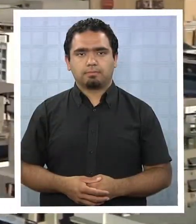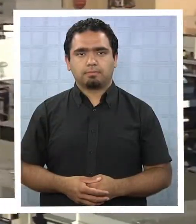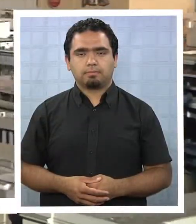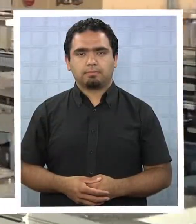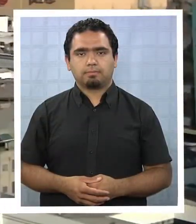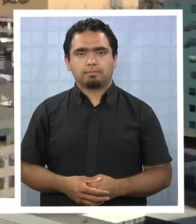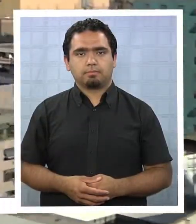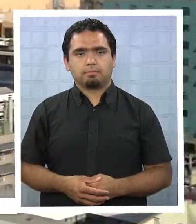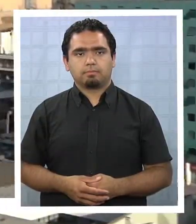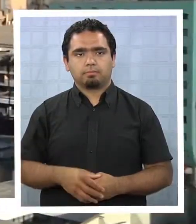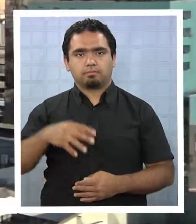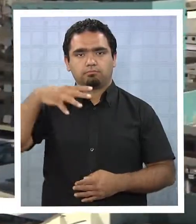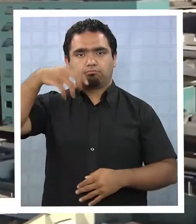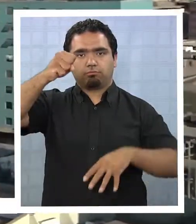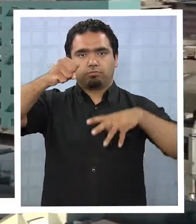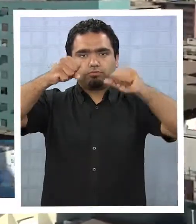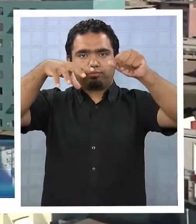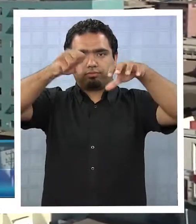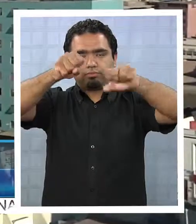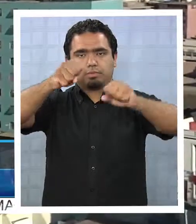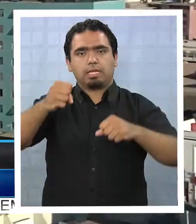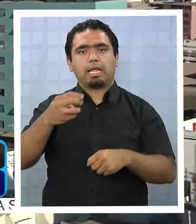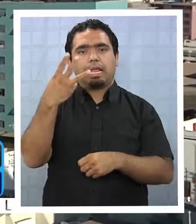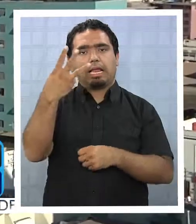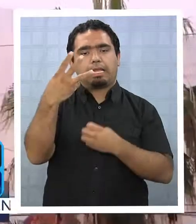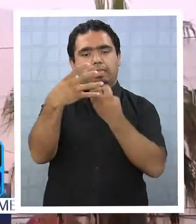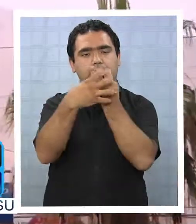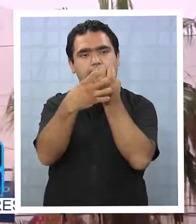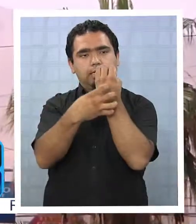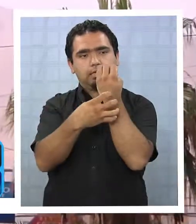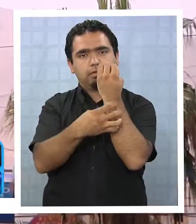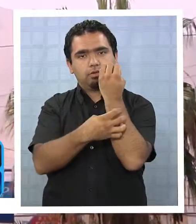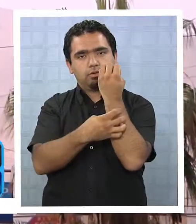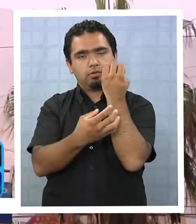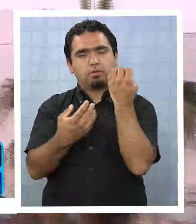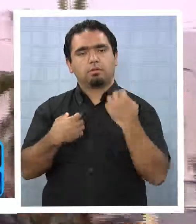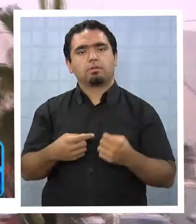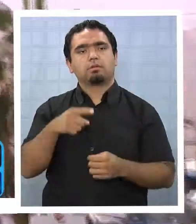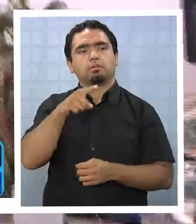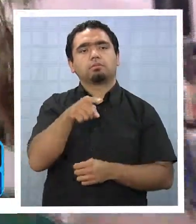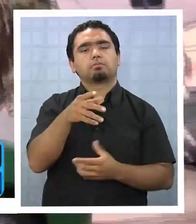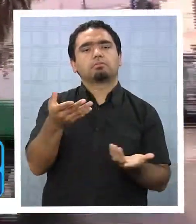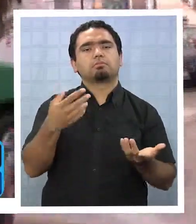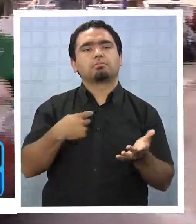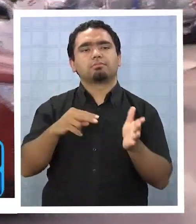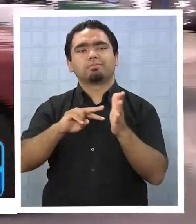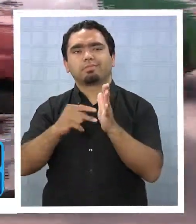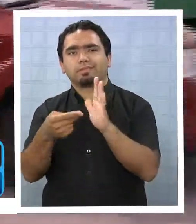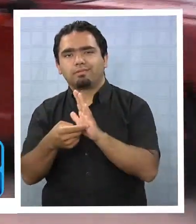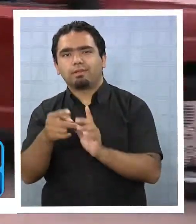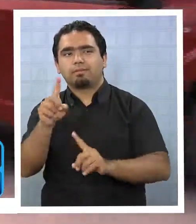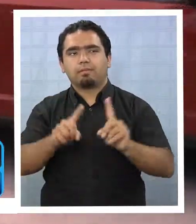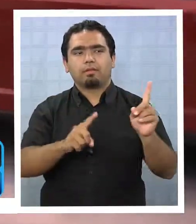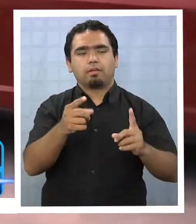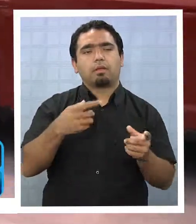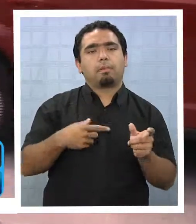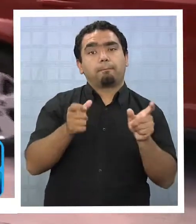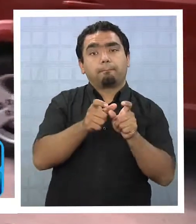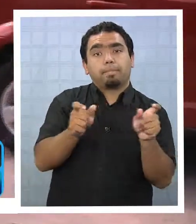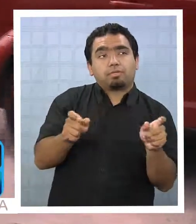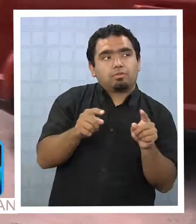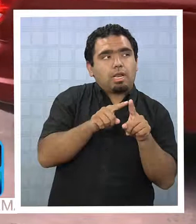El corte de energía que efectuó a las tres regiones del Norte Grande de Chile dejó como secuela algunos incidentes, como personas